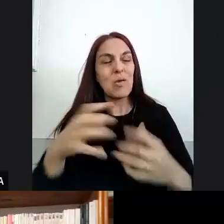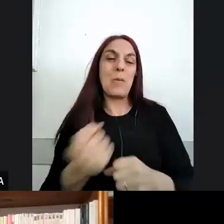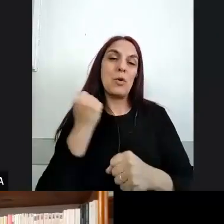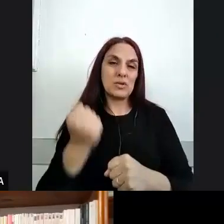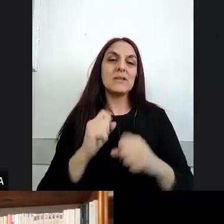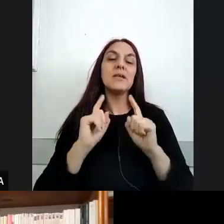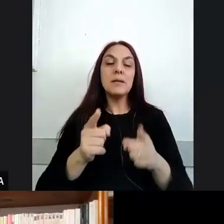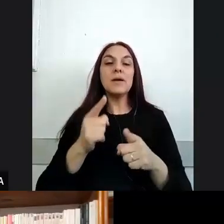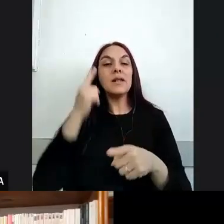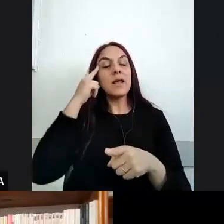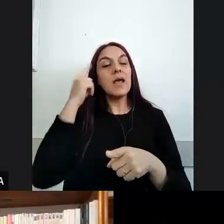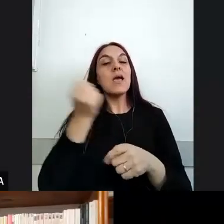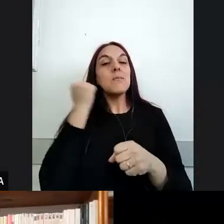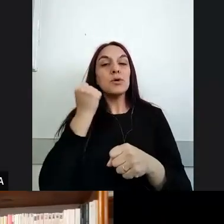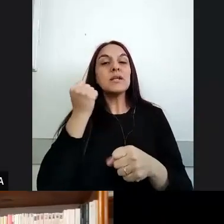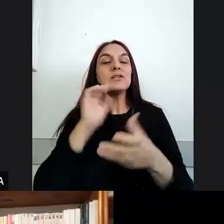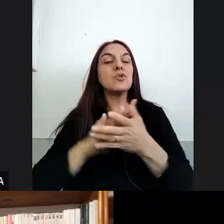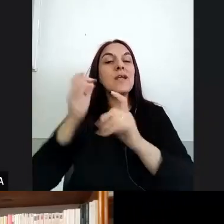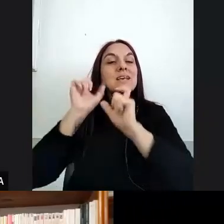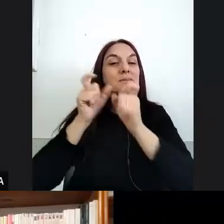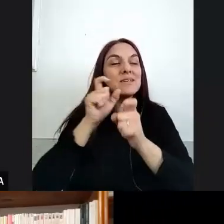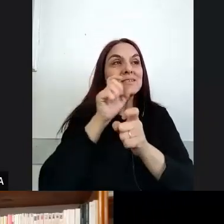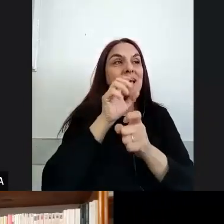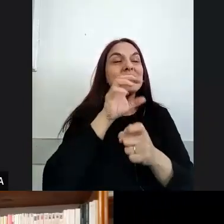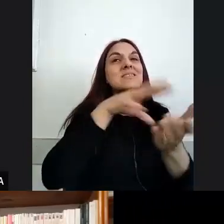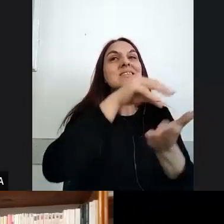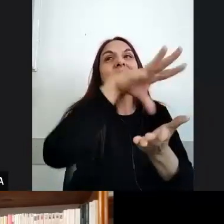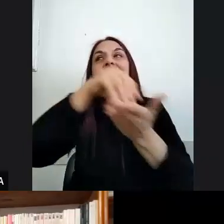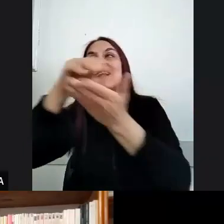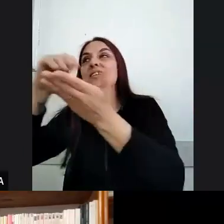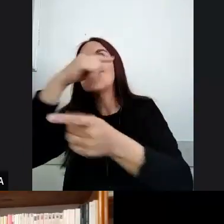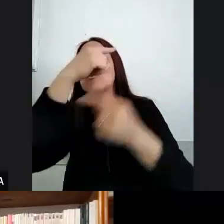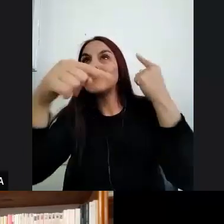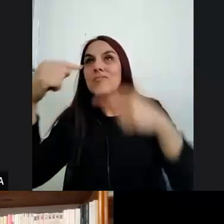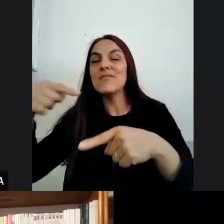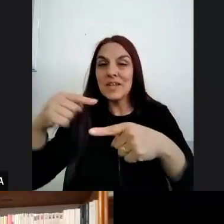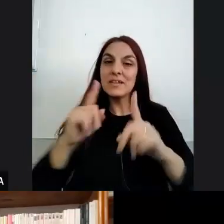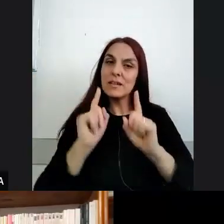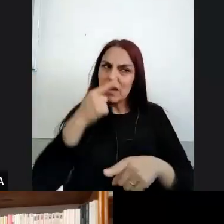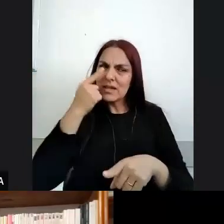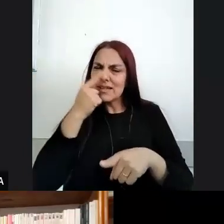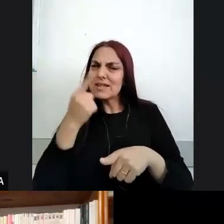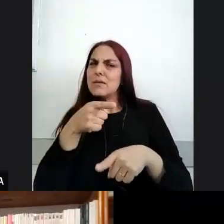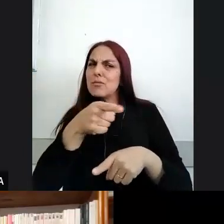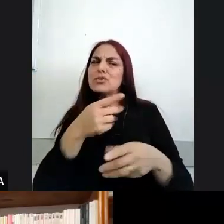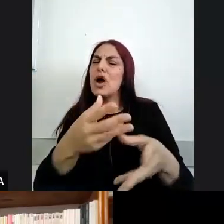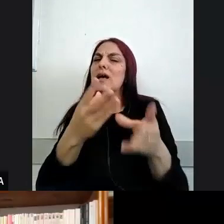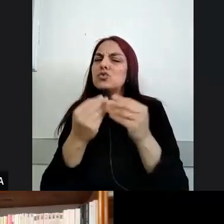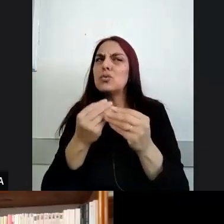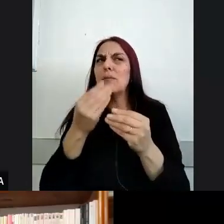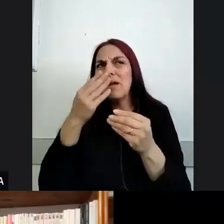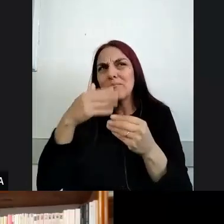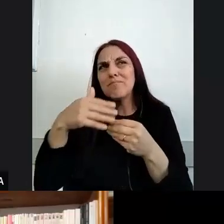experiencias e iniciativas locales ¿no? en los territorios que me parece que también dan puntas a veces para pensar esas